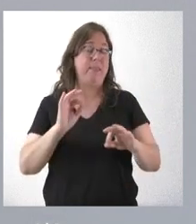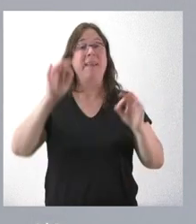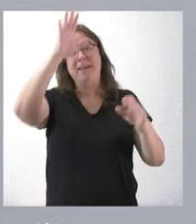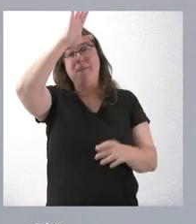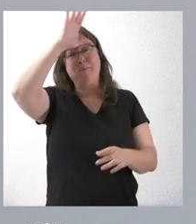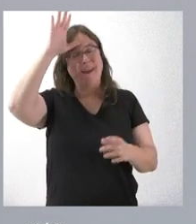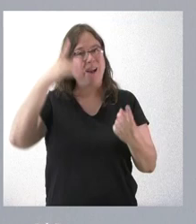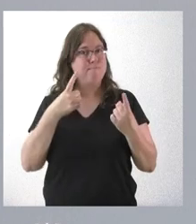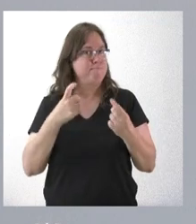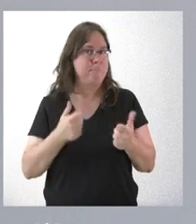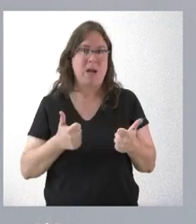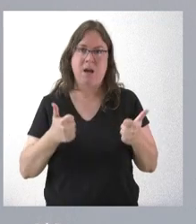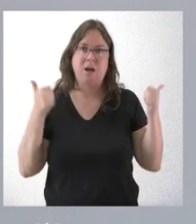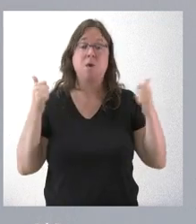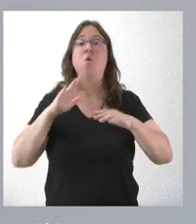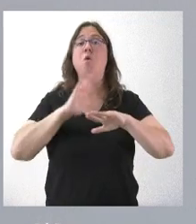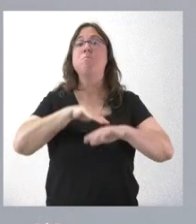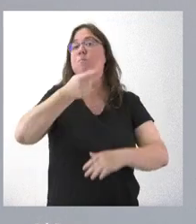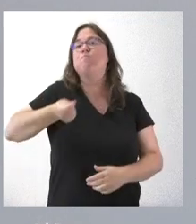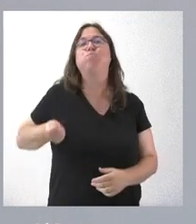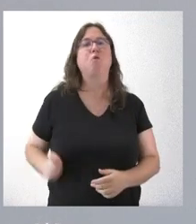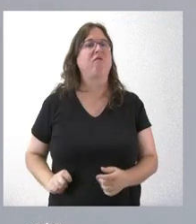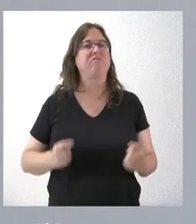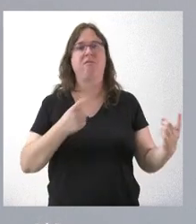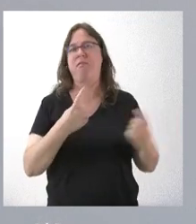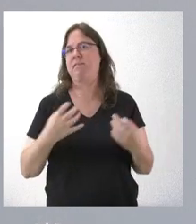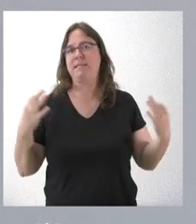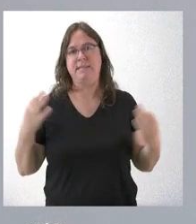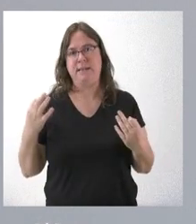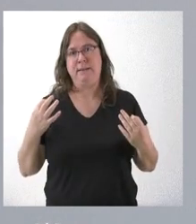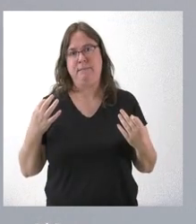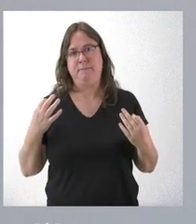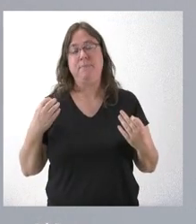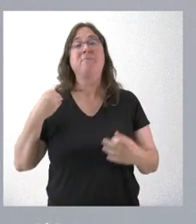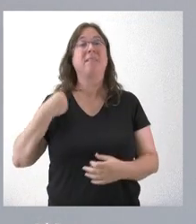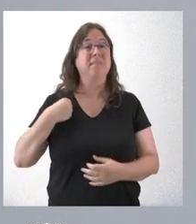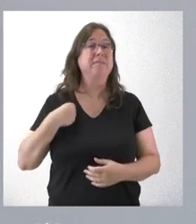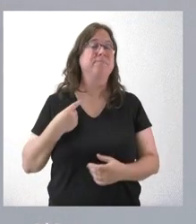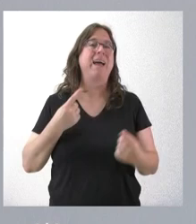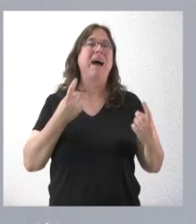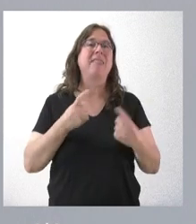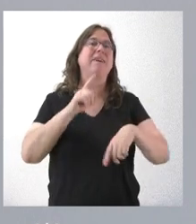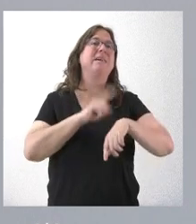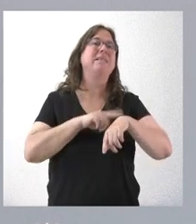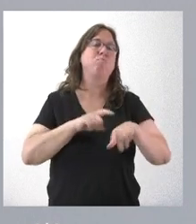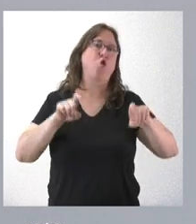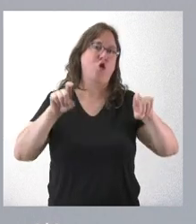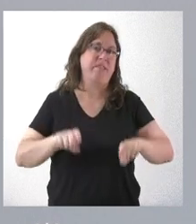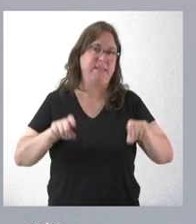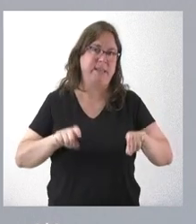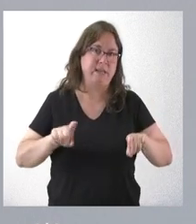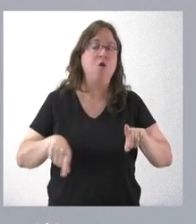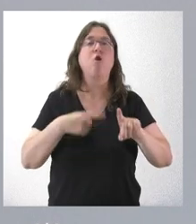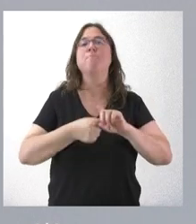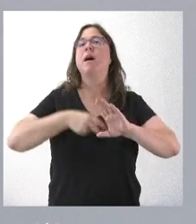acuciante, porque los profesionales sanitarios necesitan este tiempo también de descanso y también la